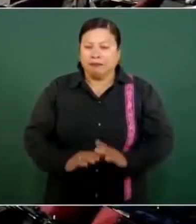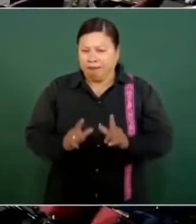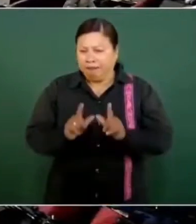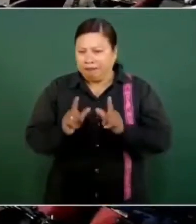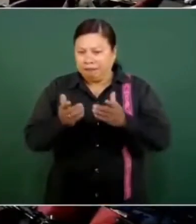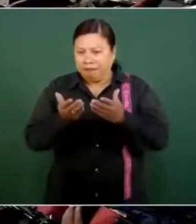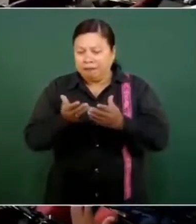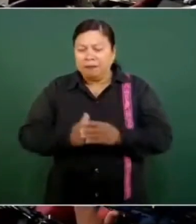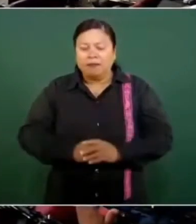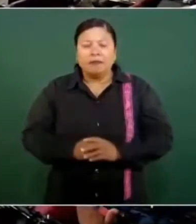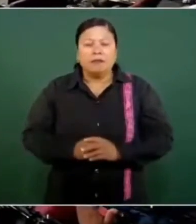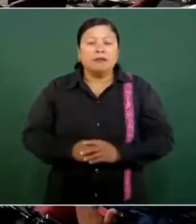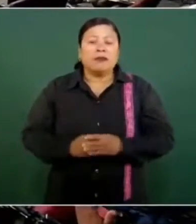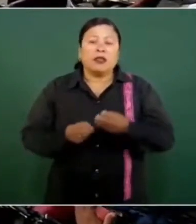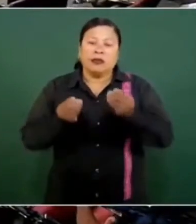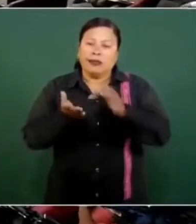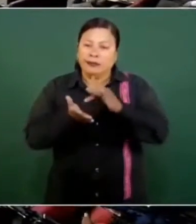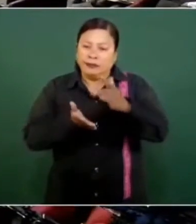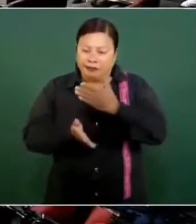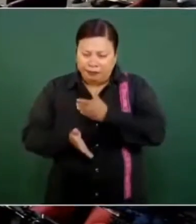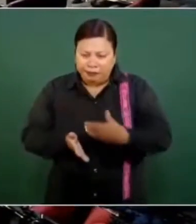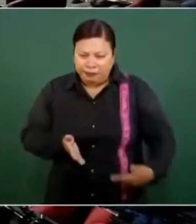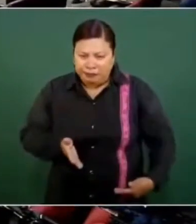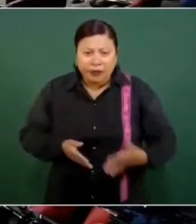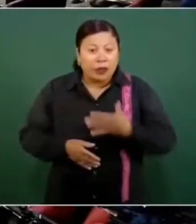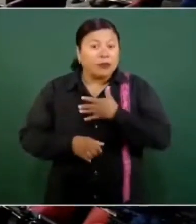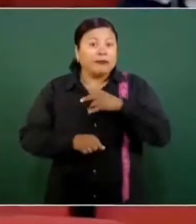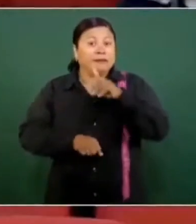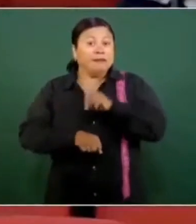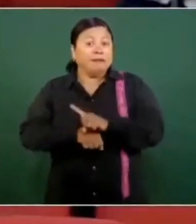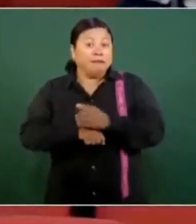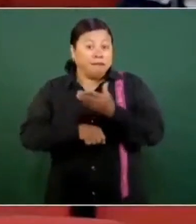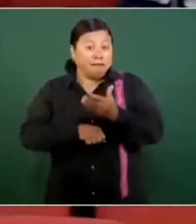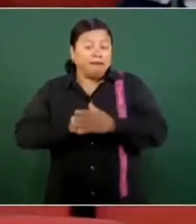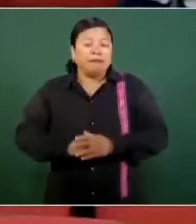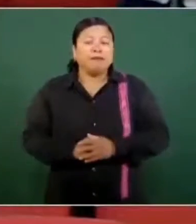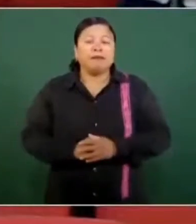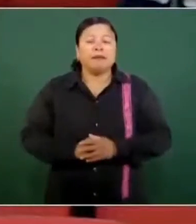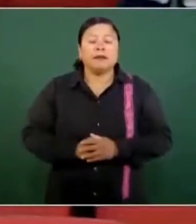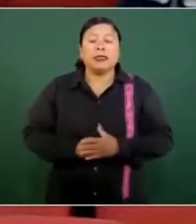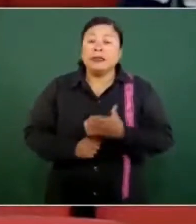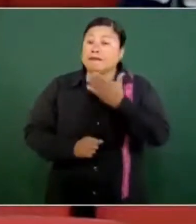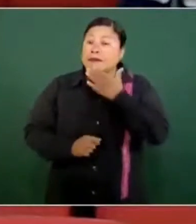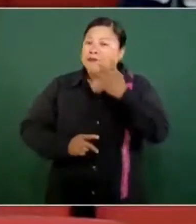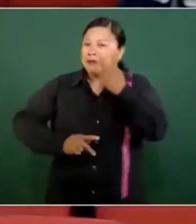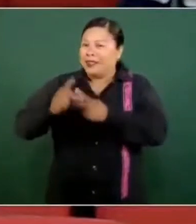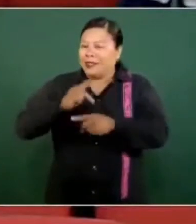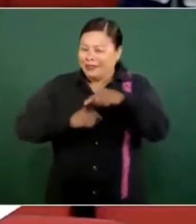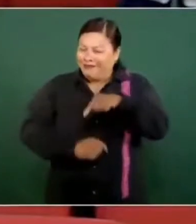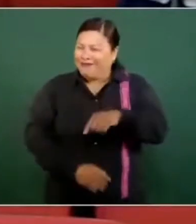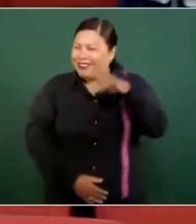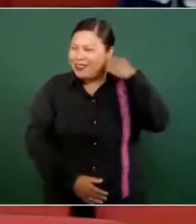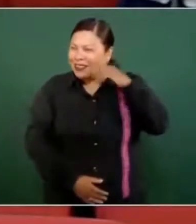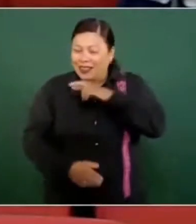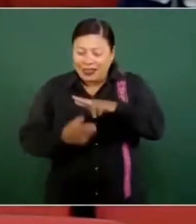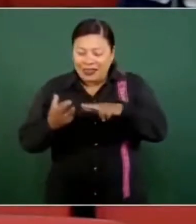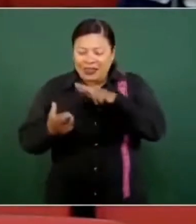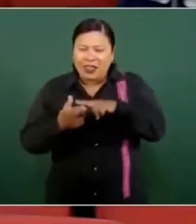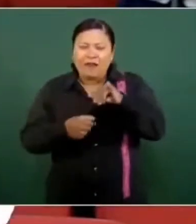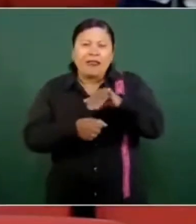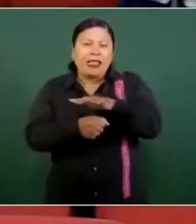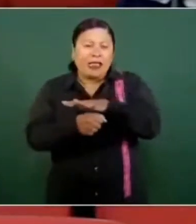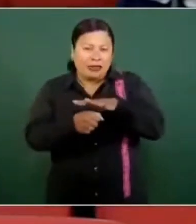Escuchamos. Muchas gracias, señor presidente. Muy buenos días. Antes que nada, bienvenido a Oaxaca, la región del Istmo,